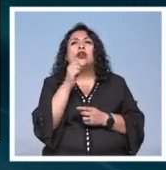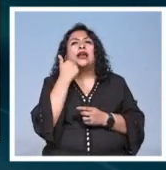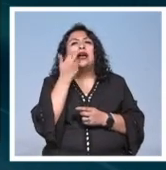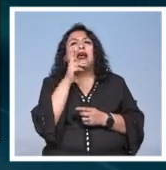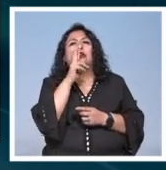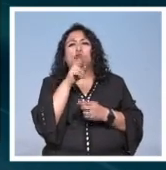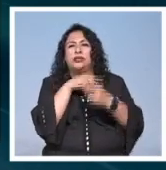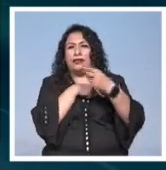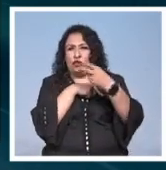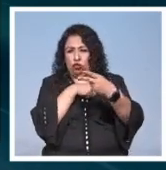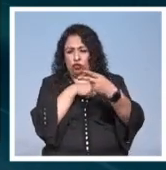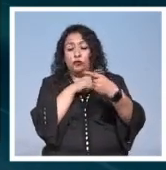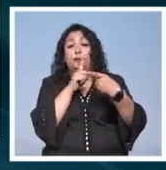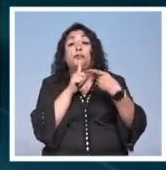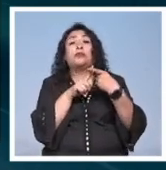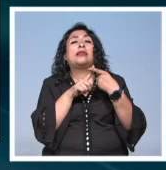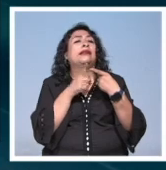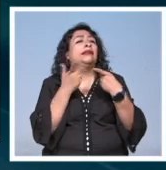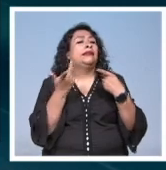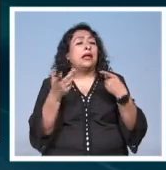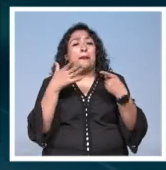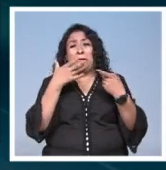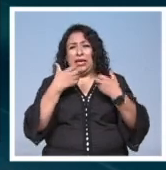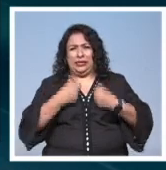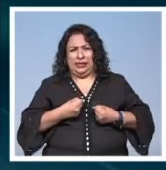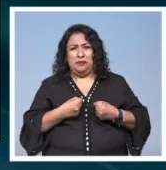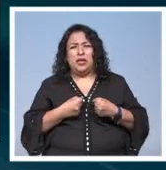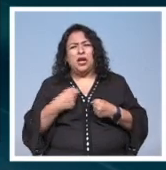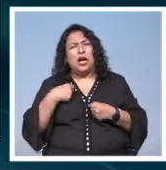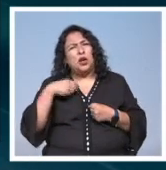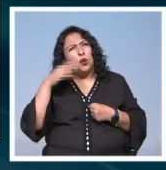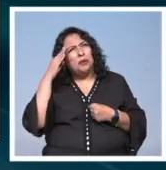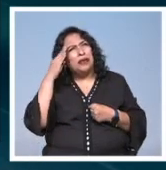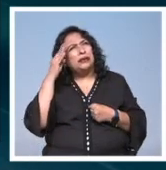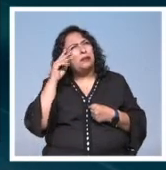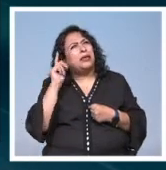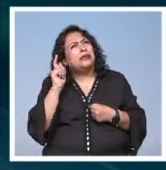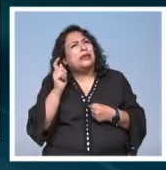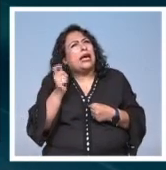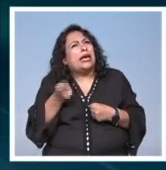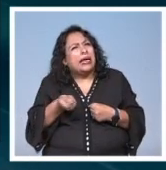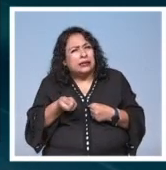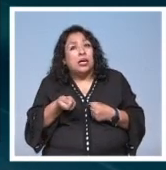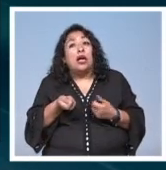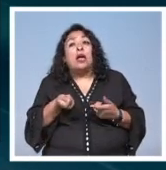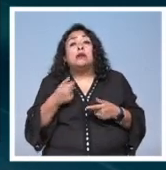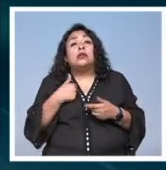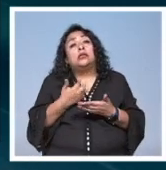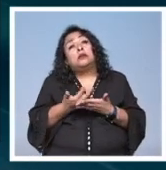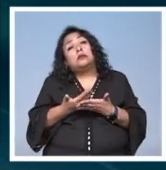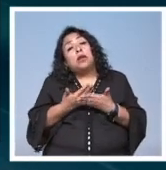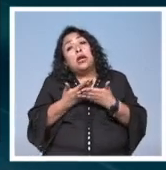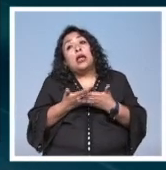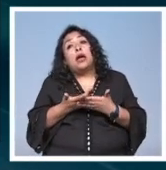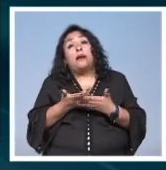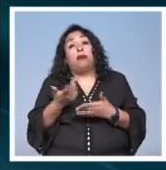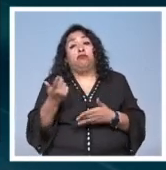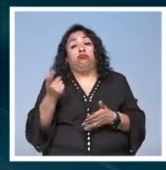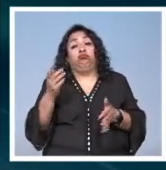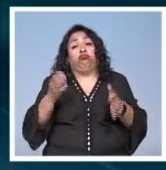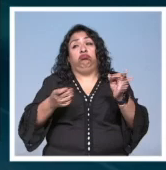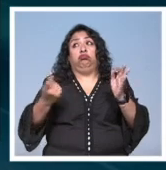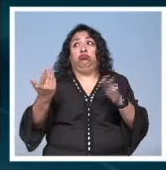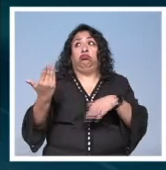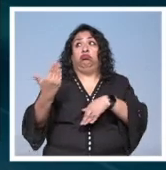a dos preguntas la primera era qué es lo que maximiliano estaría pensando cuando él esperaba la sentencia de